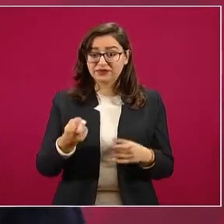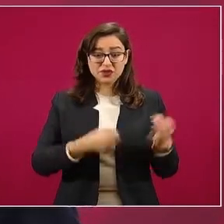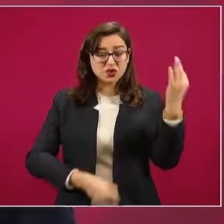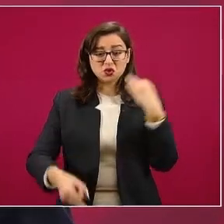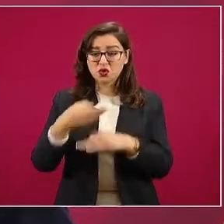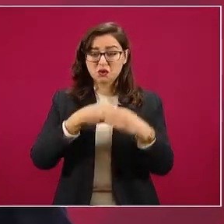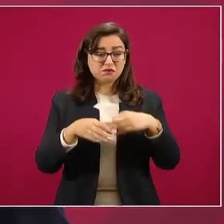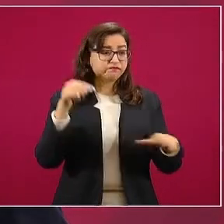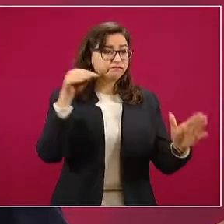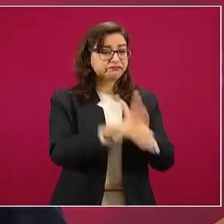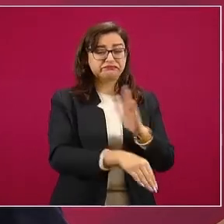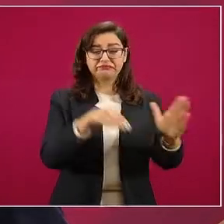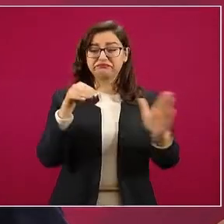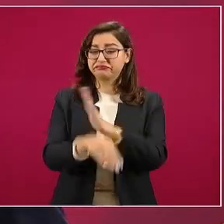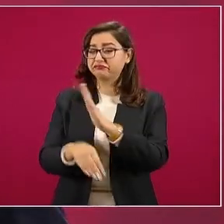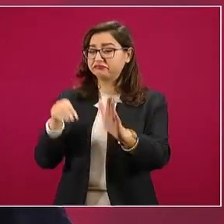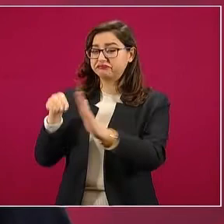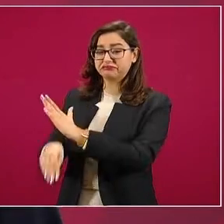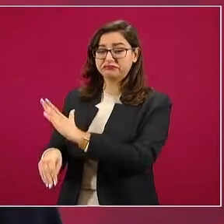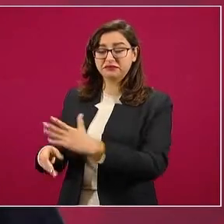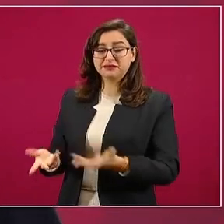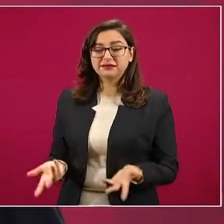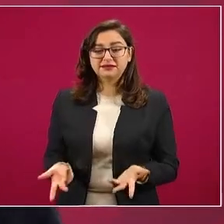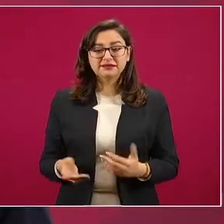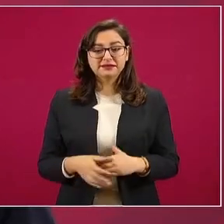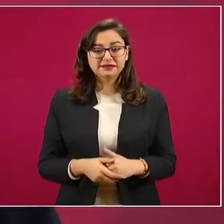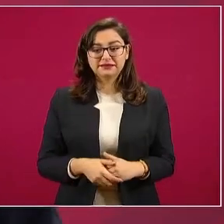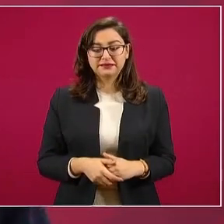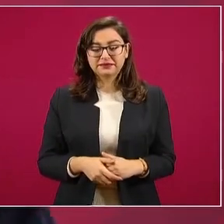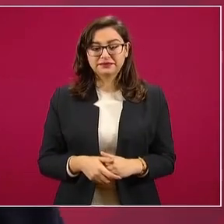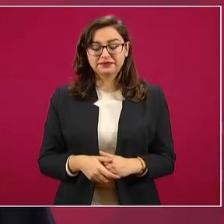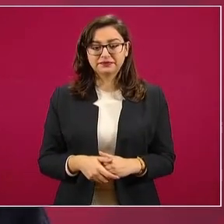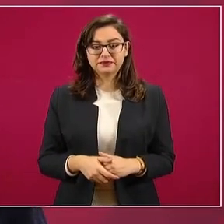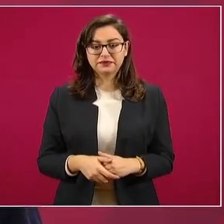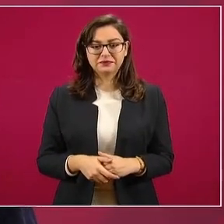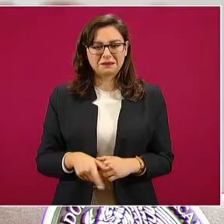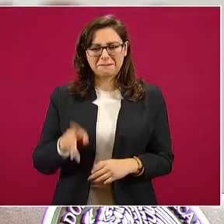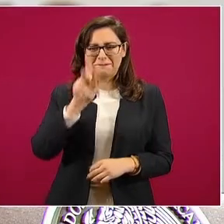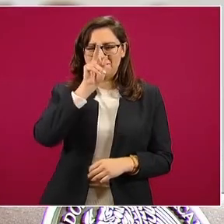el mal que además